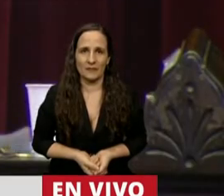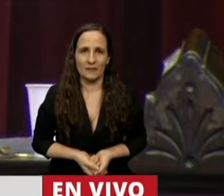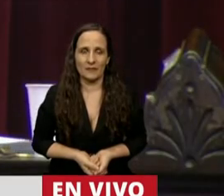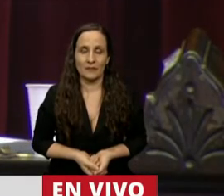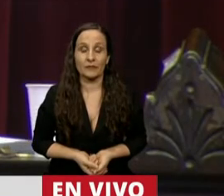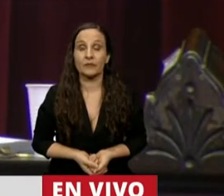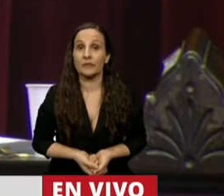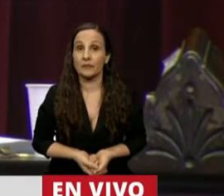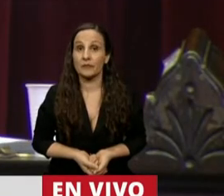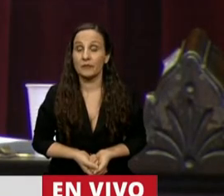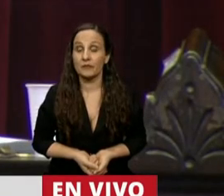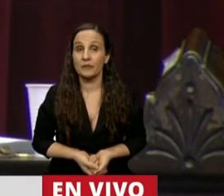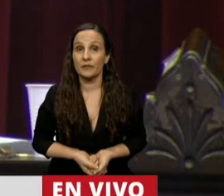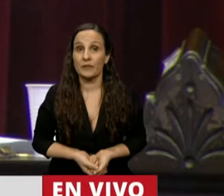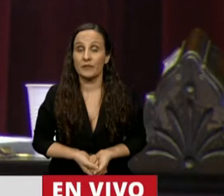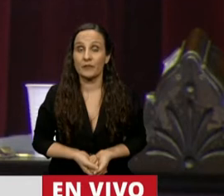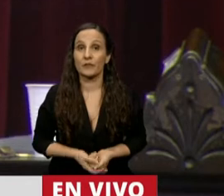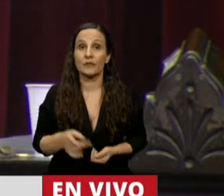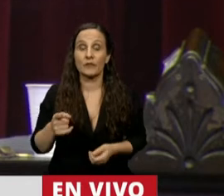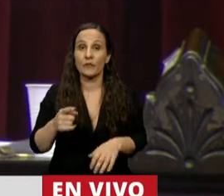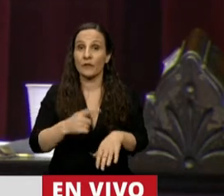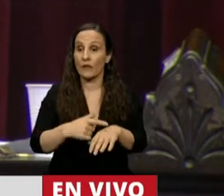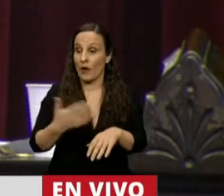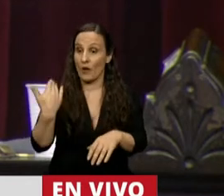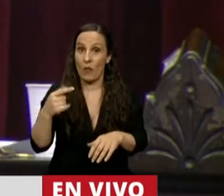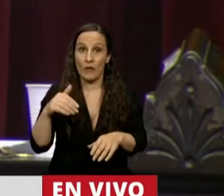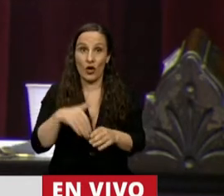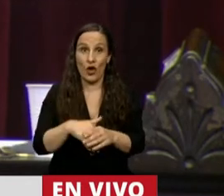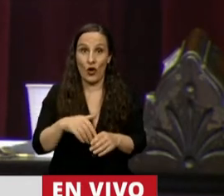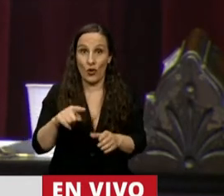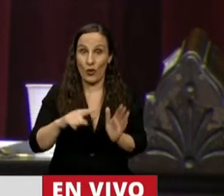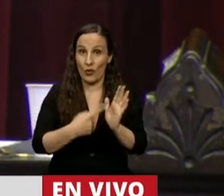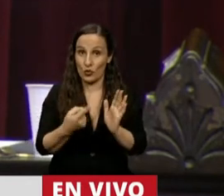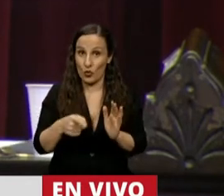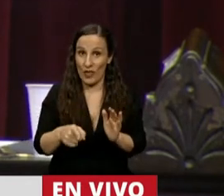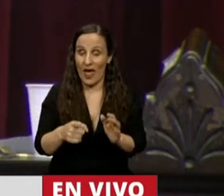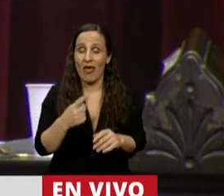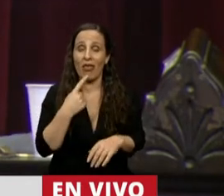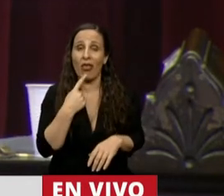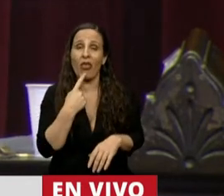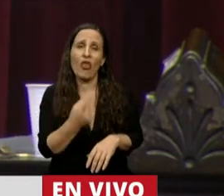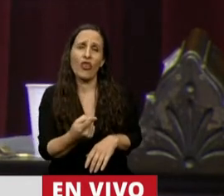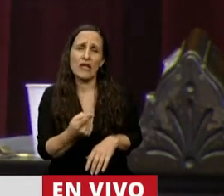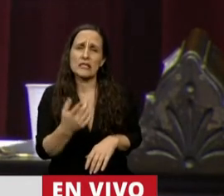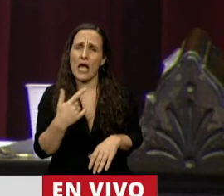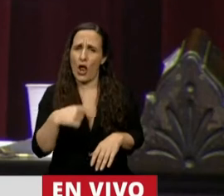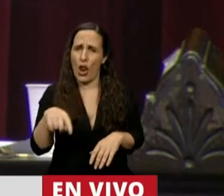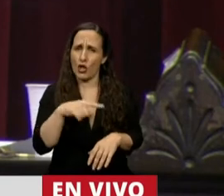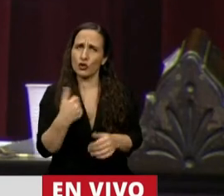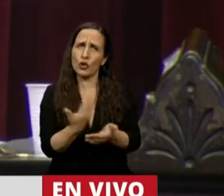Mire, se presentaron a las elecciones en esta ciudad, planteando un supuesto modelo superador.